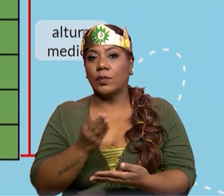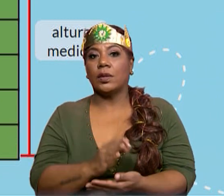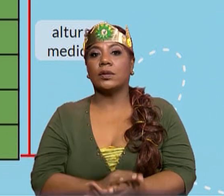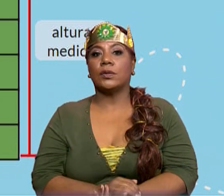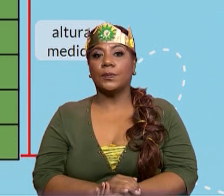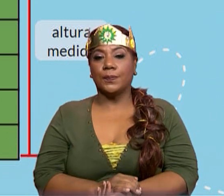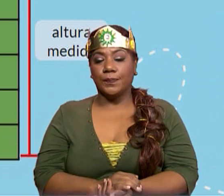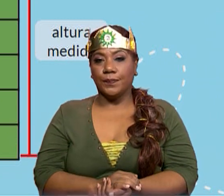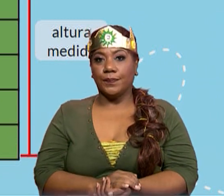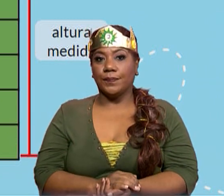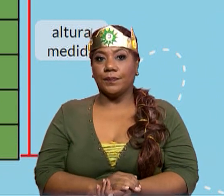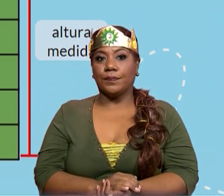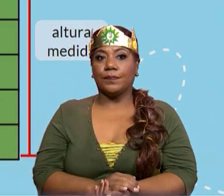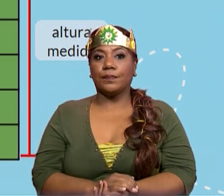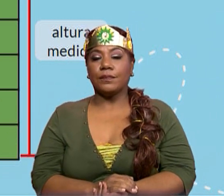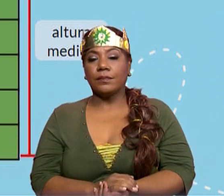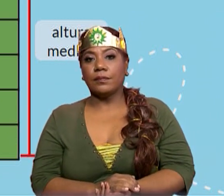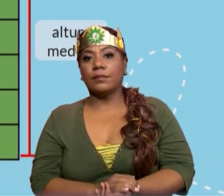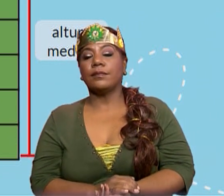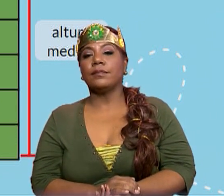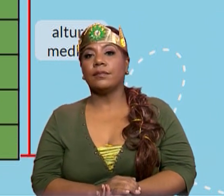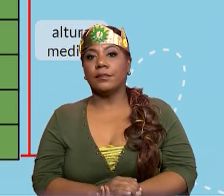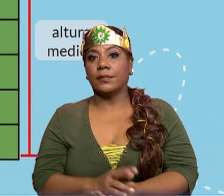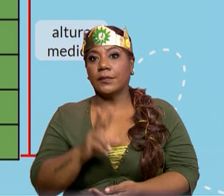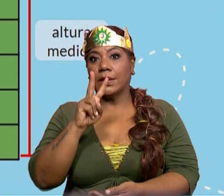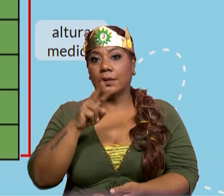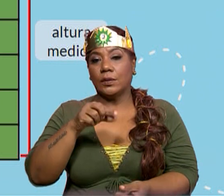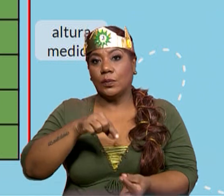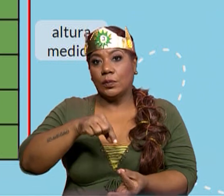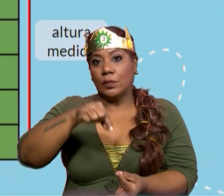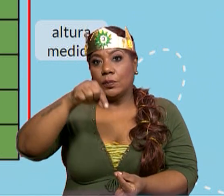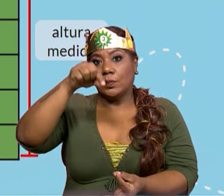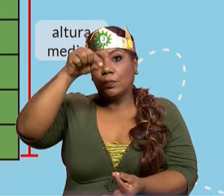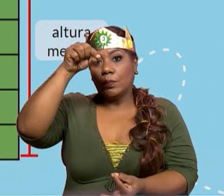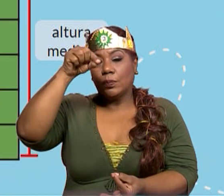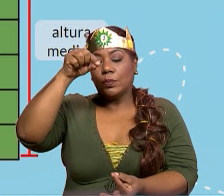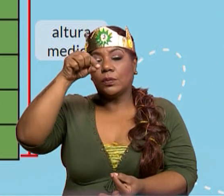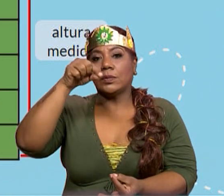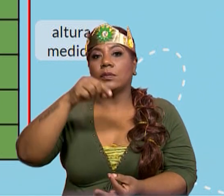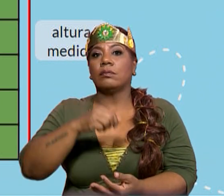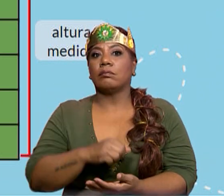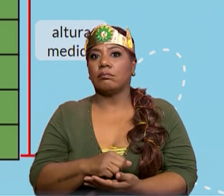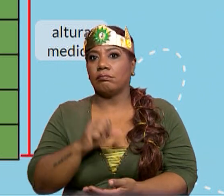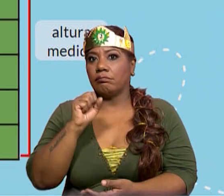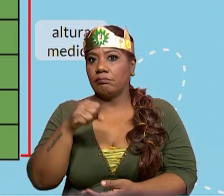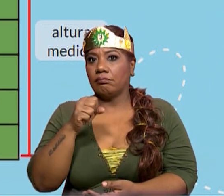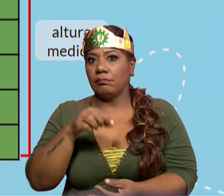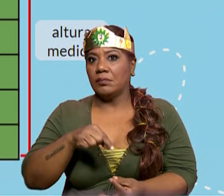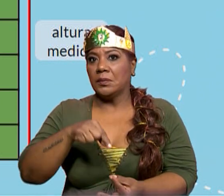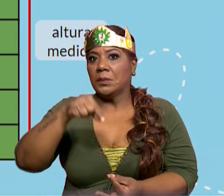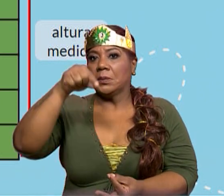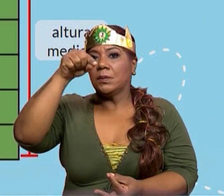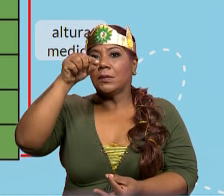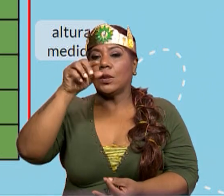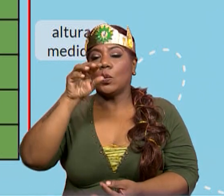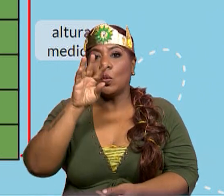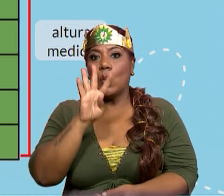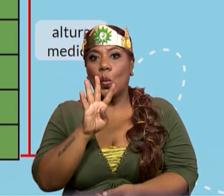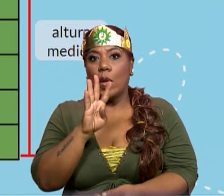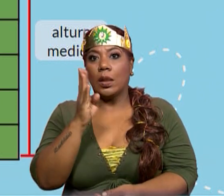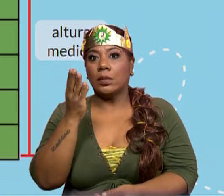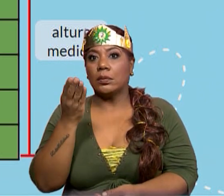respuestas que vamos a ver luego. Entonces, la segunda plantita hemos visto que sí llega al total. Entonces,